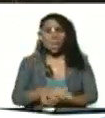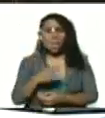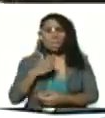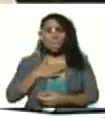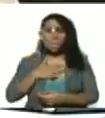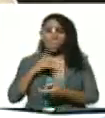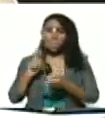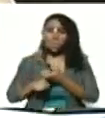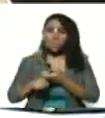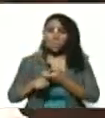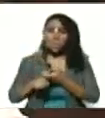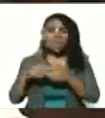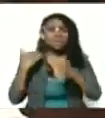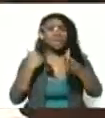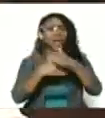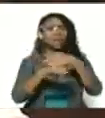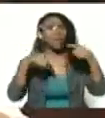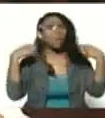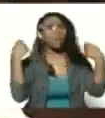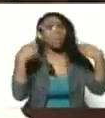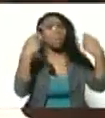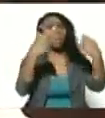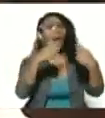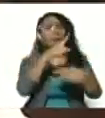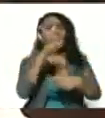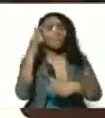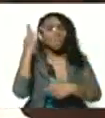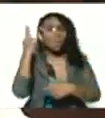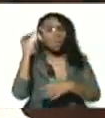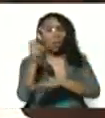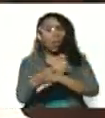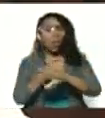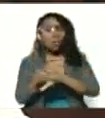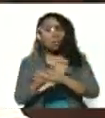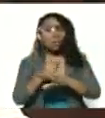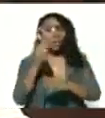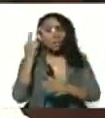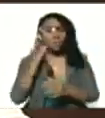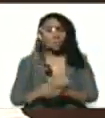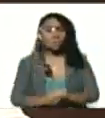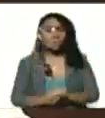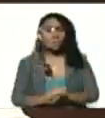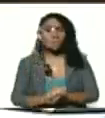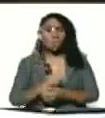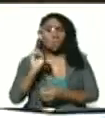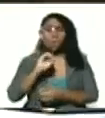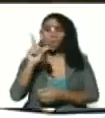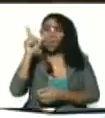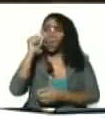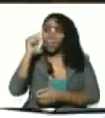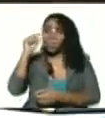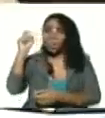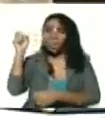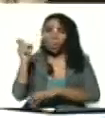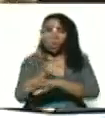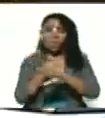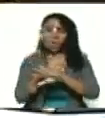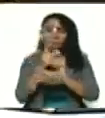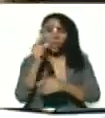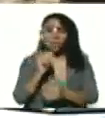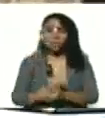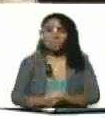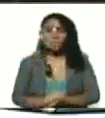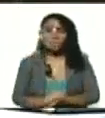saliendo a hacerle campaña a una candidata gobernadora o a un candidato gobernador o a un